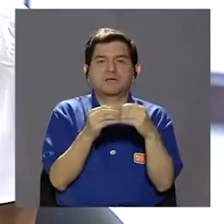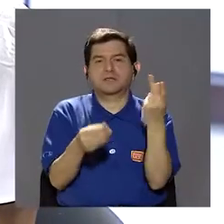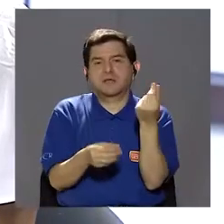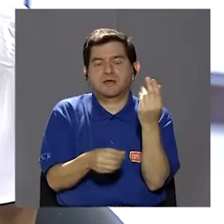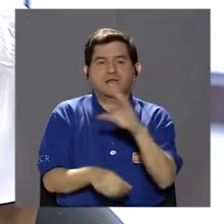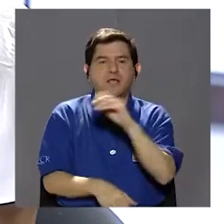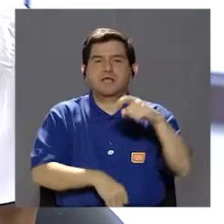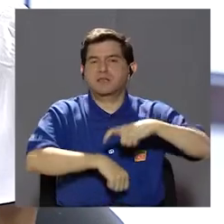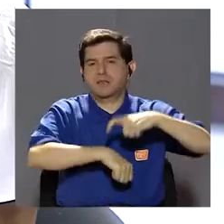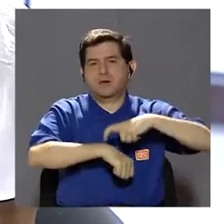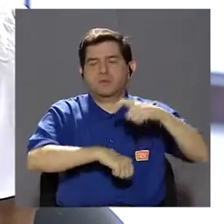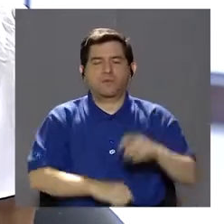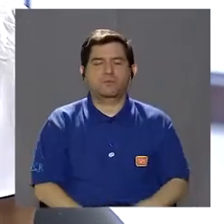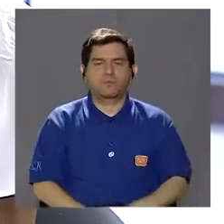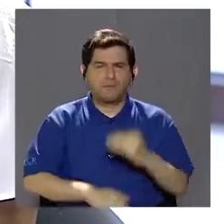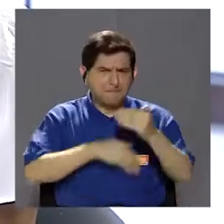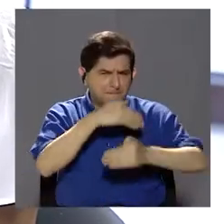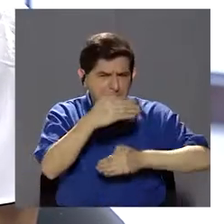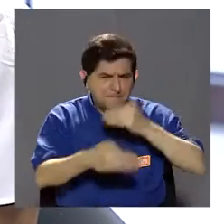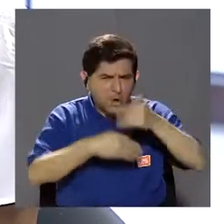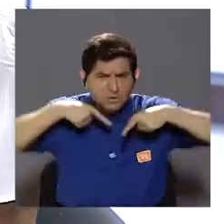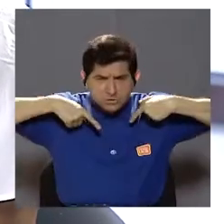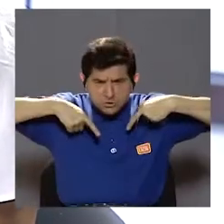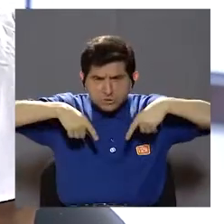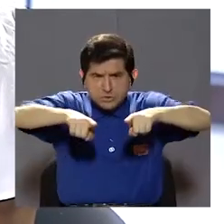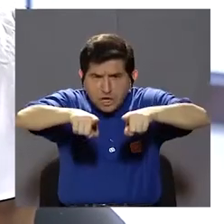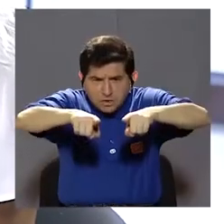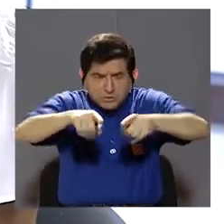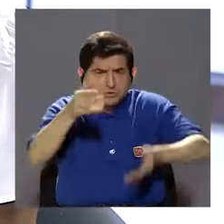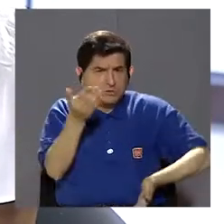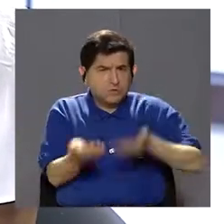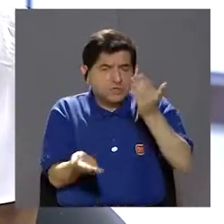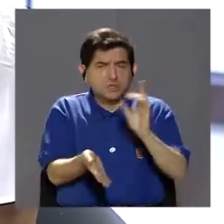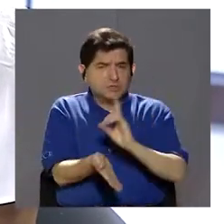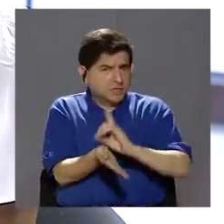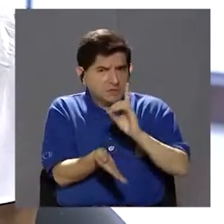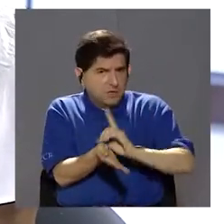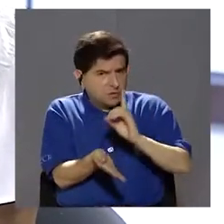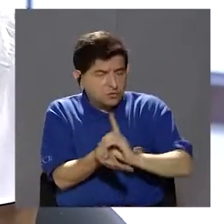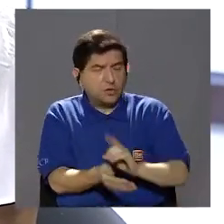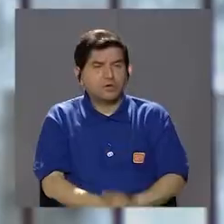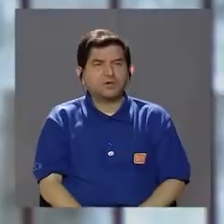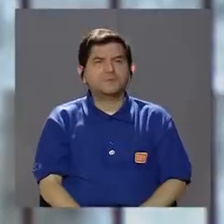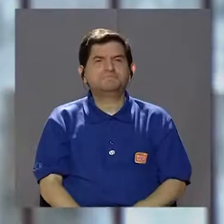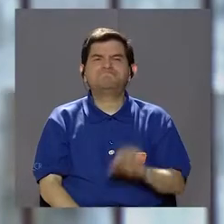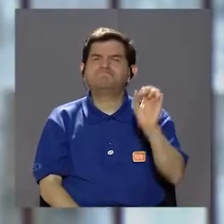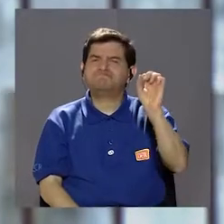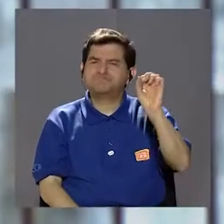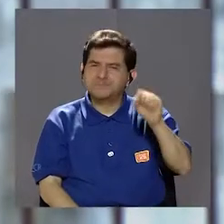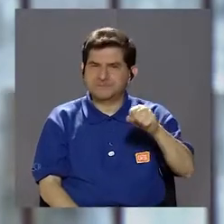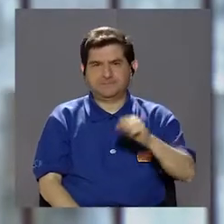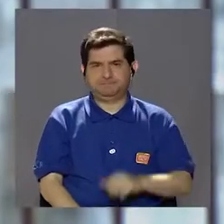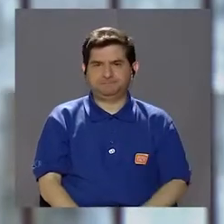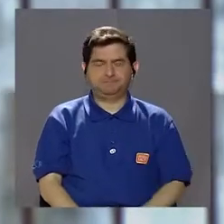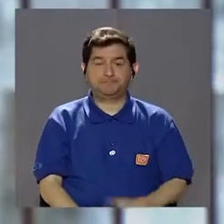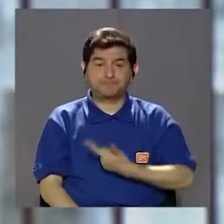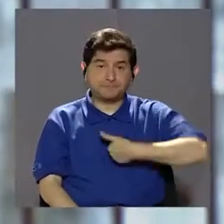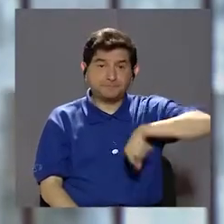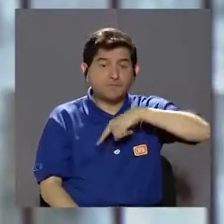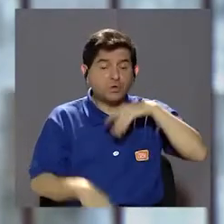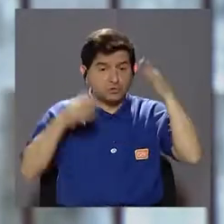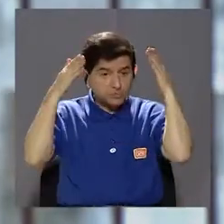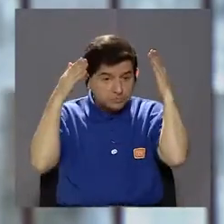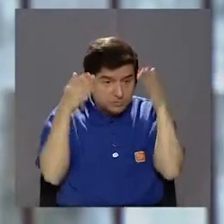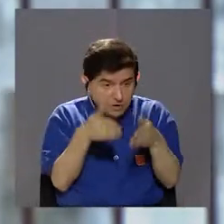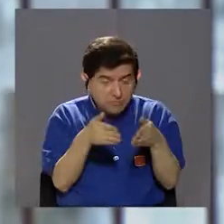que invertir más dinero y más tiempo. ¿Este proceso es un proceso paralelo digamos al médico? Sí, lo